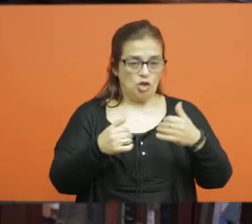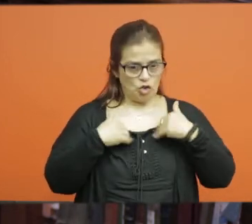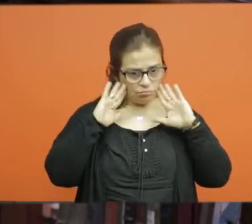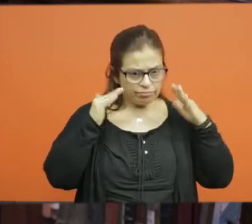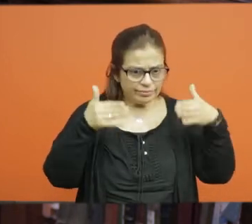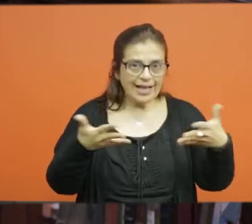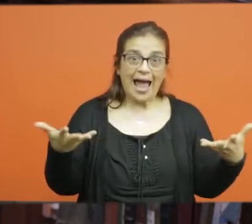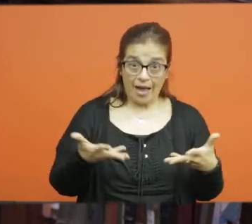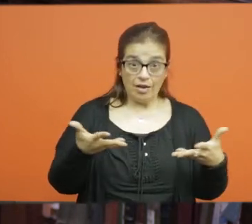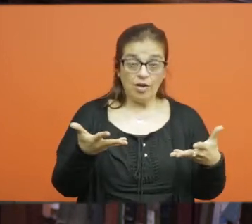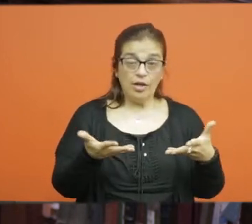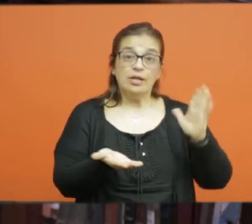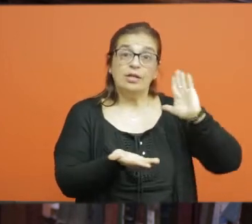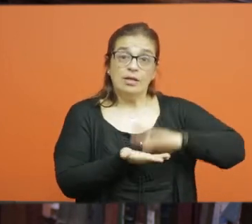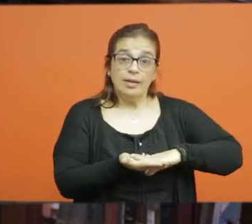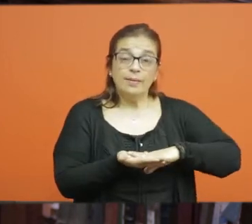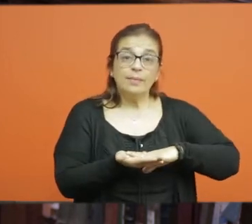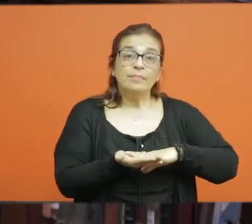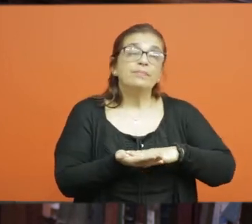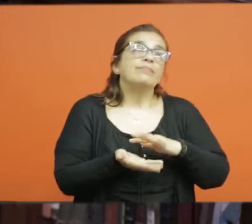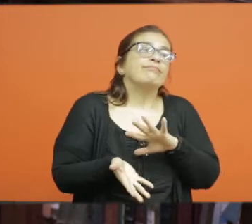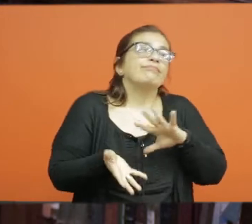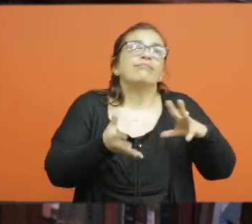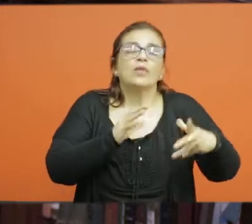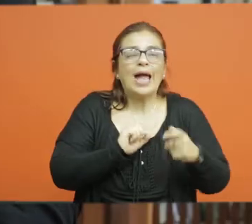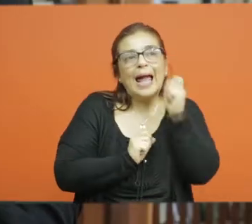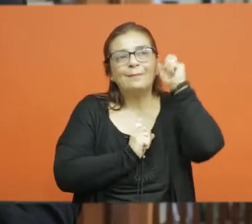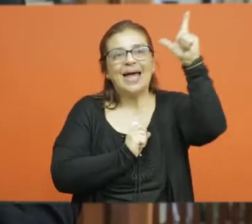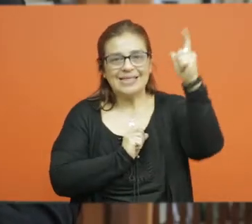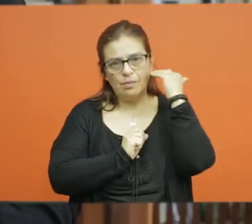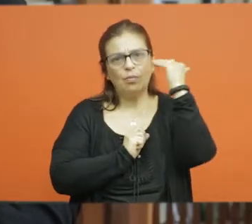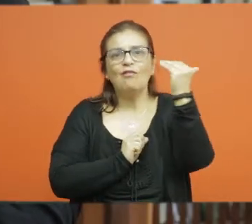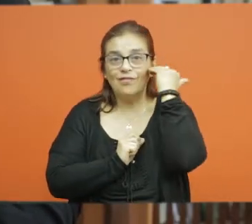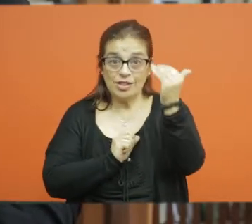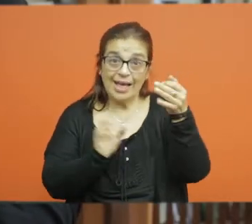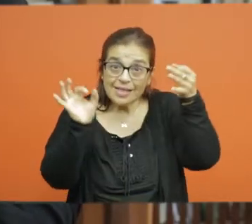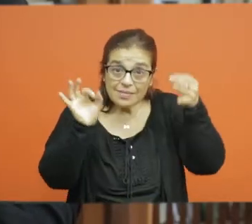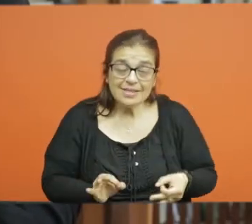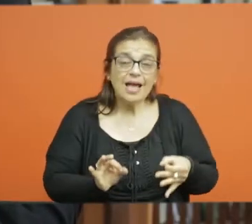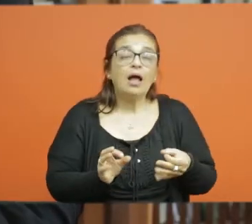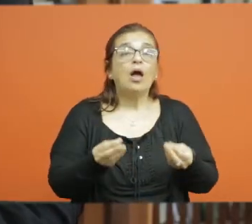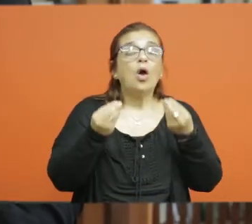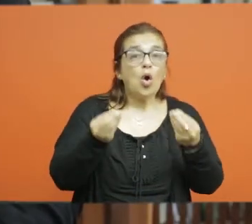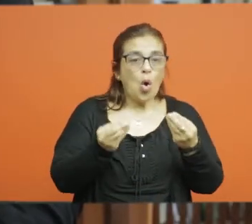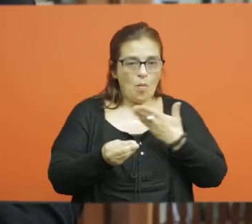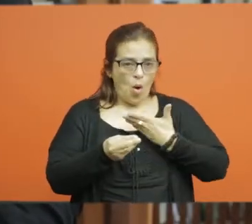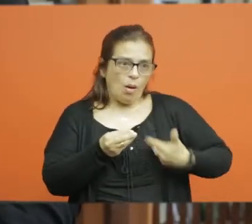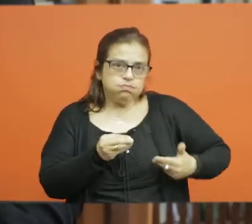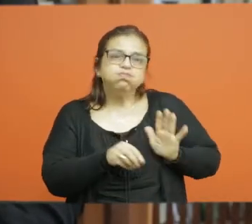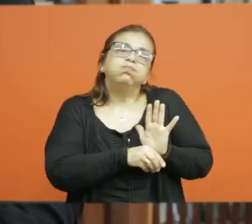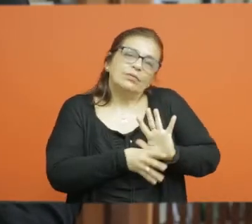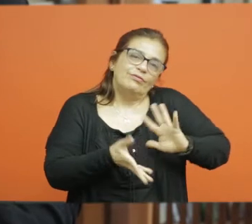la formación docente, particularmente la formación de maestros. Nosotros hemos trabajado en un proyecto de investigación